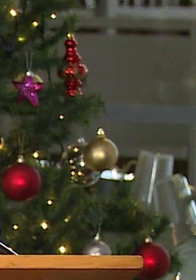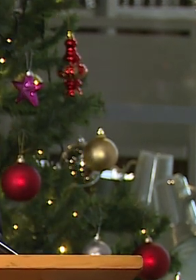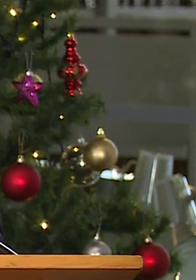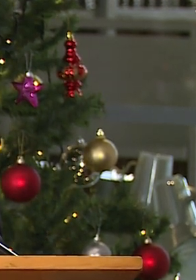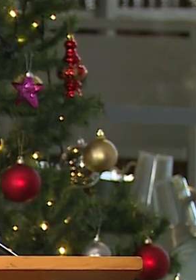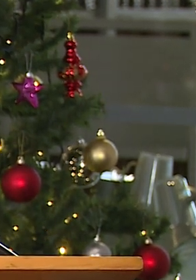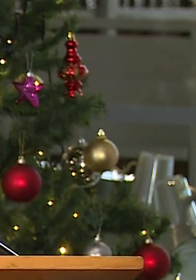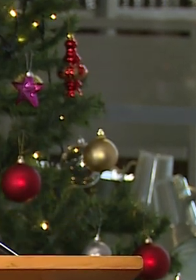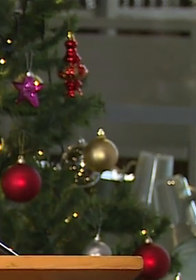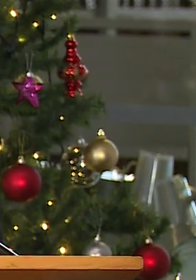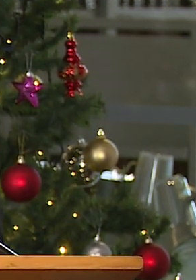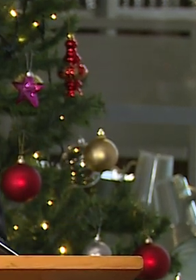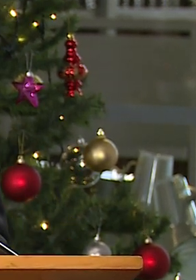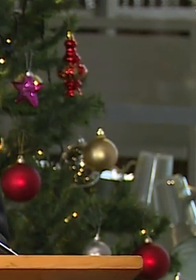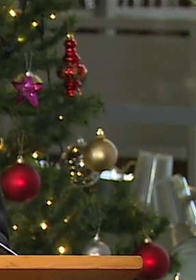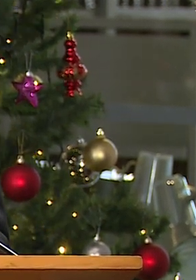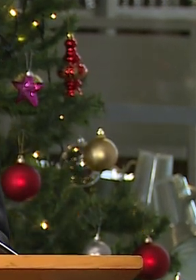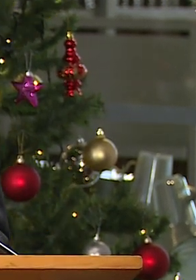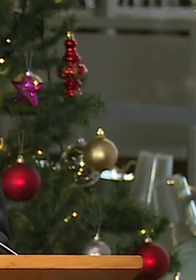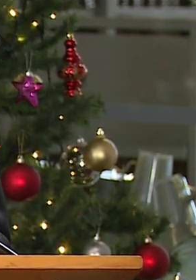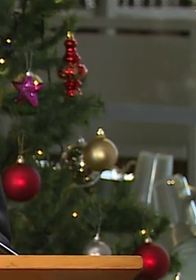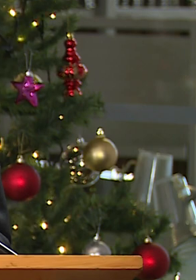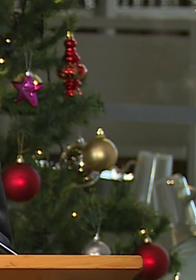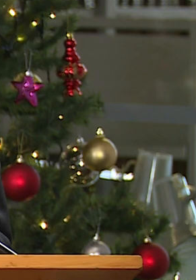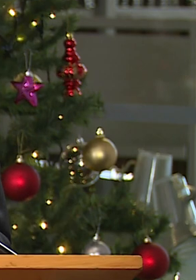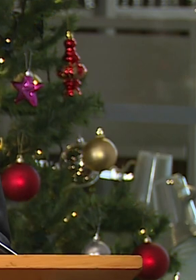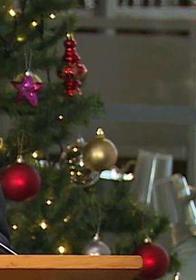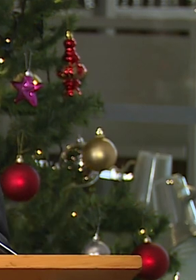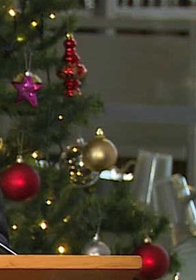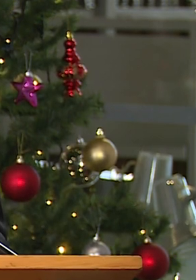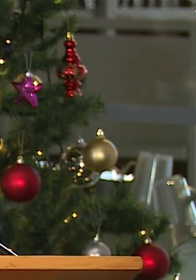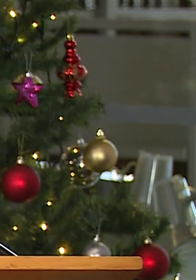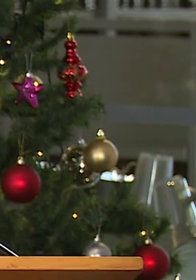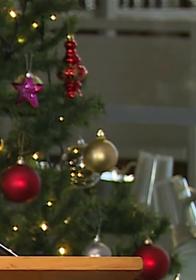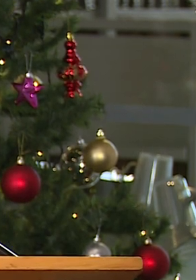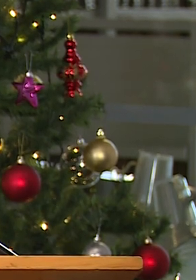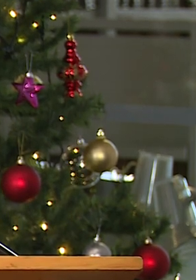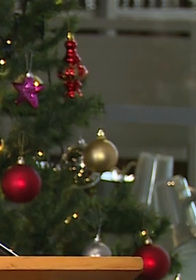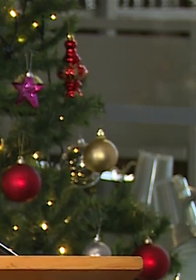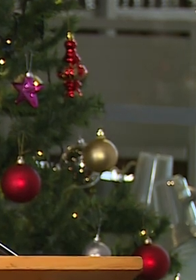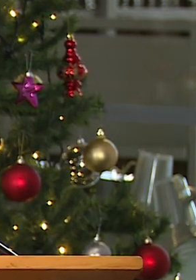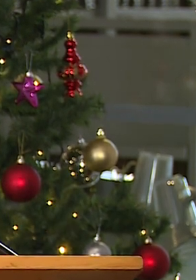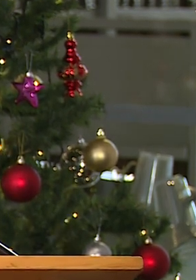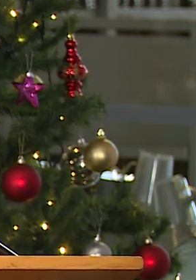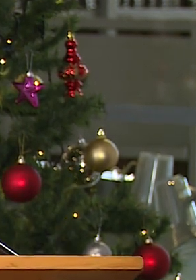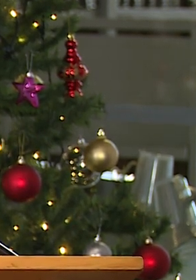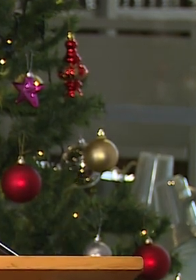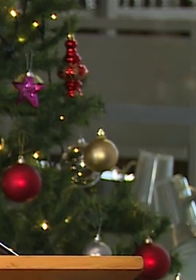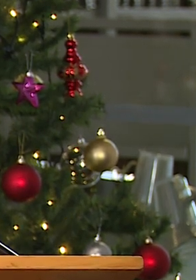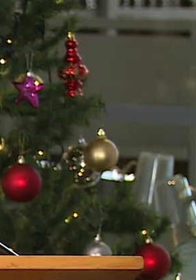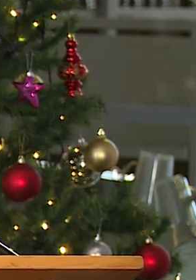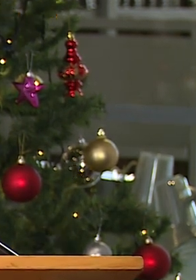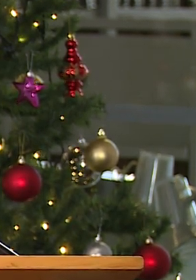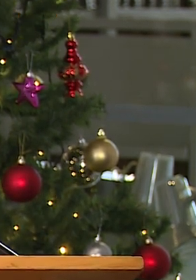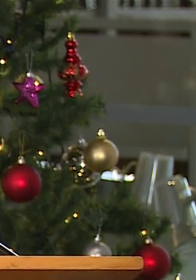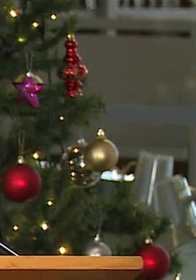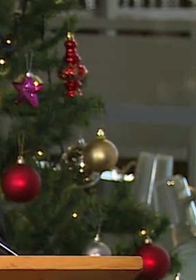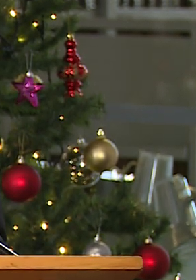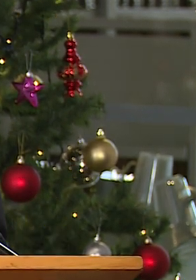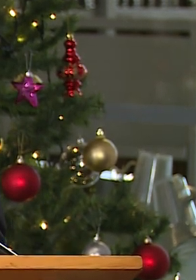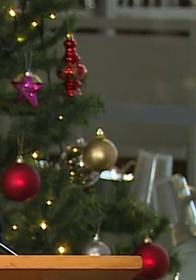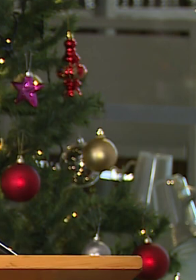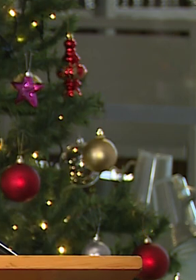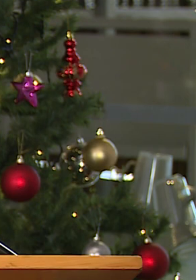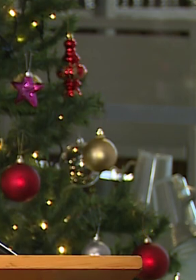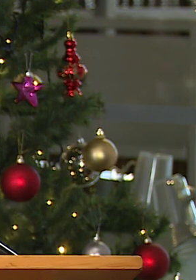de romper barreras, ¿cierto?, y de asegurar los derechos de todas las personas independientes de cuál